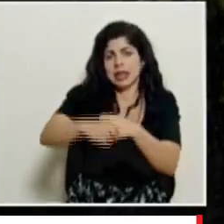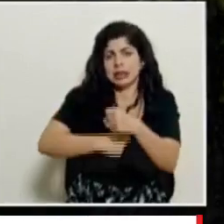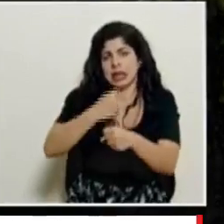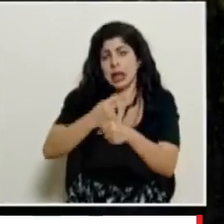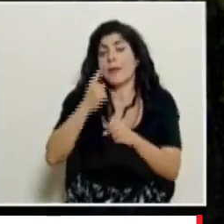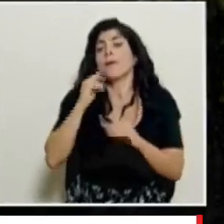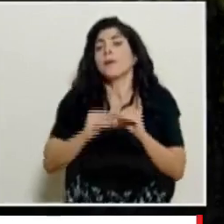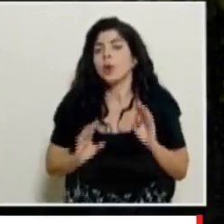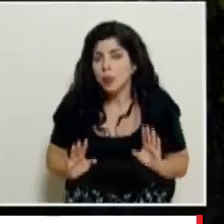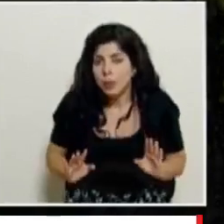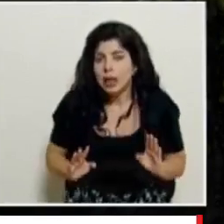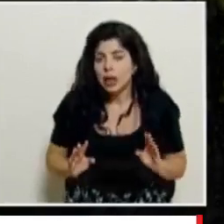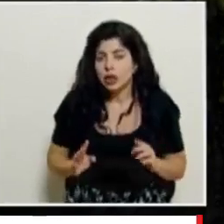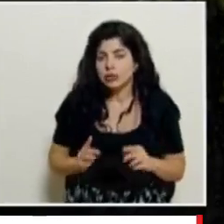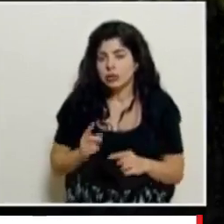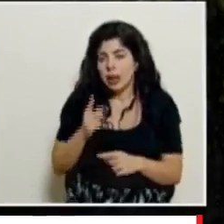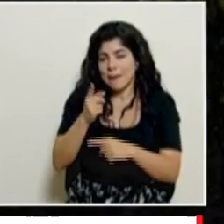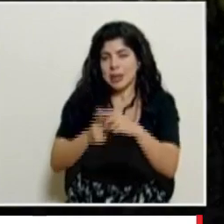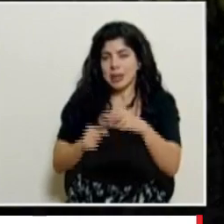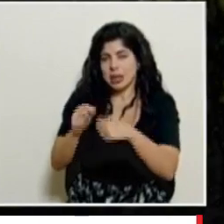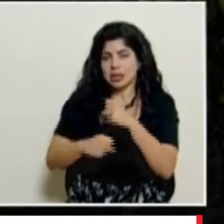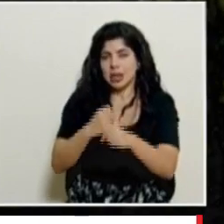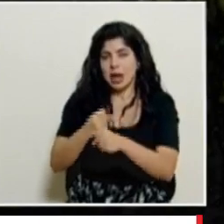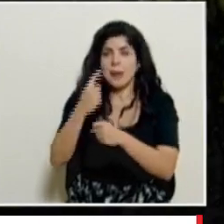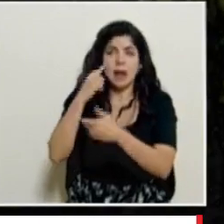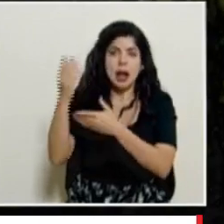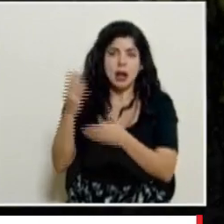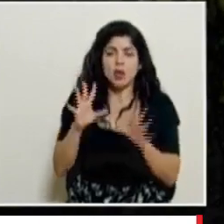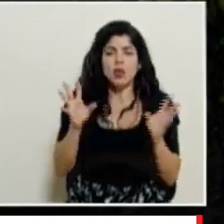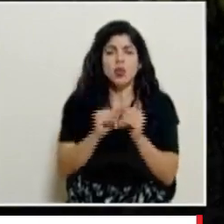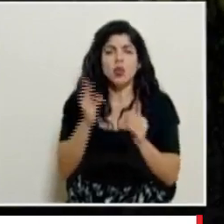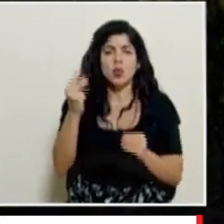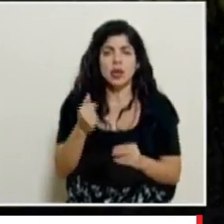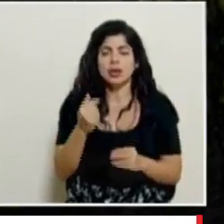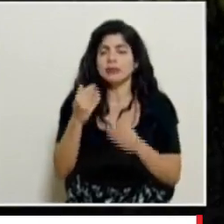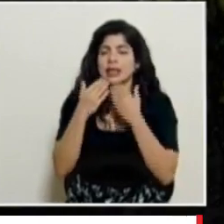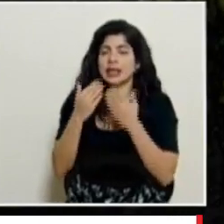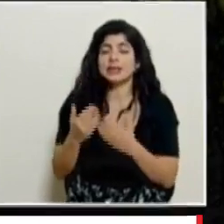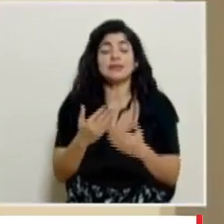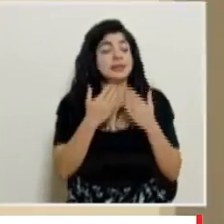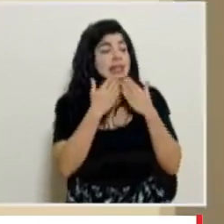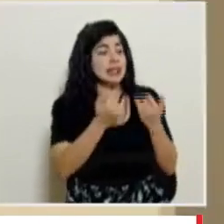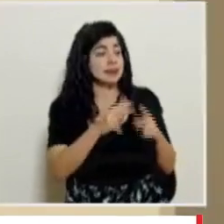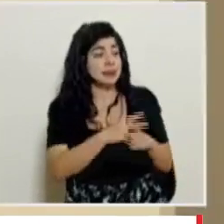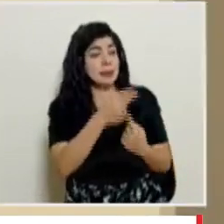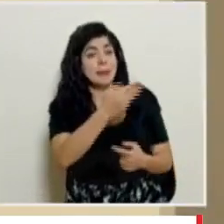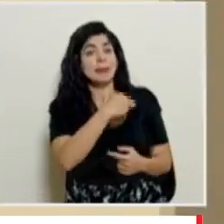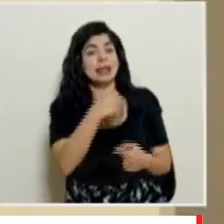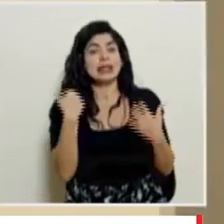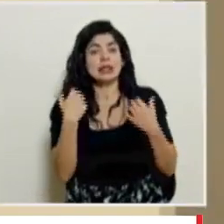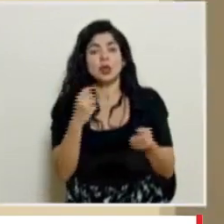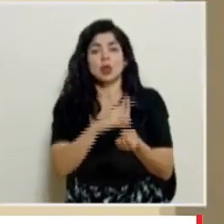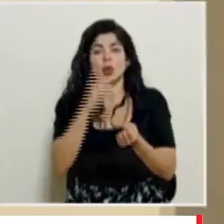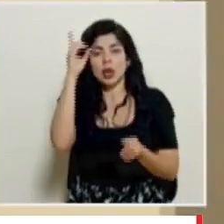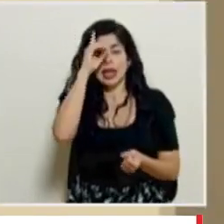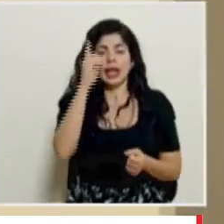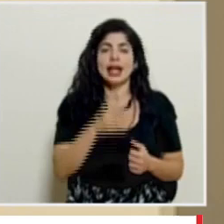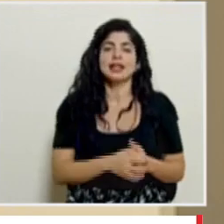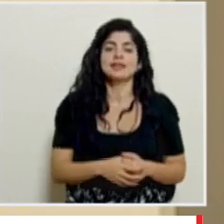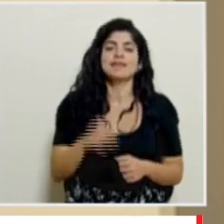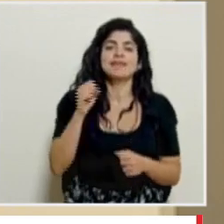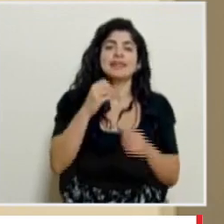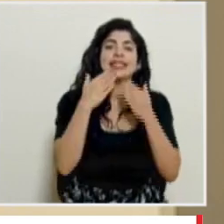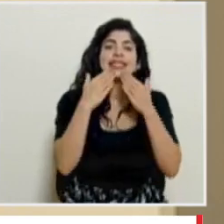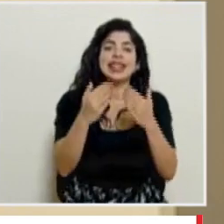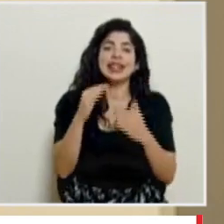por lo menos en cuanto a la llegada de esa dosis muchas gracias iniciamos con el ministro de salud el doctor Daniel Salas sí